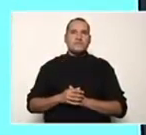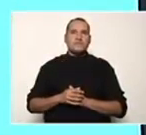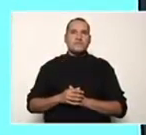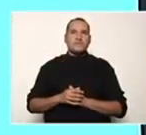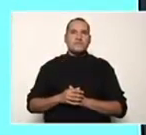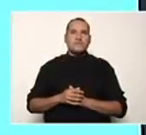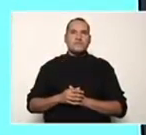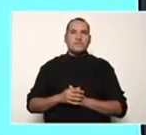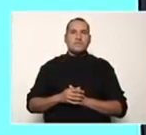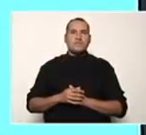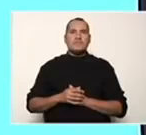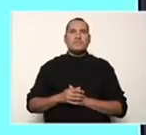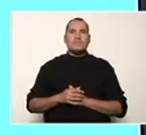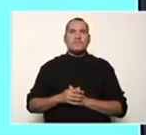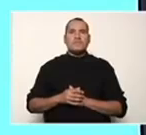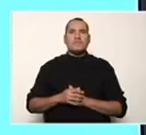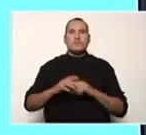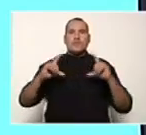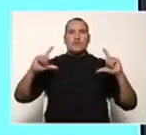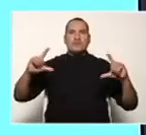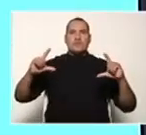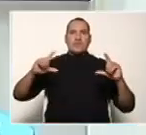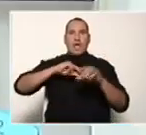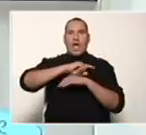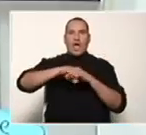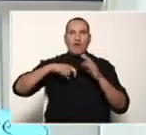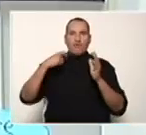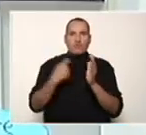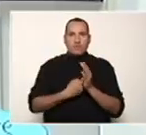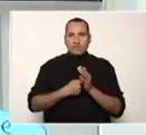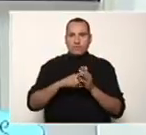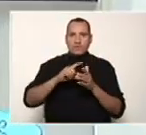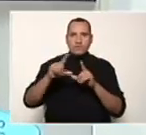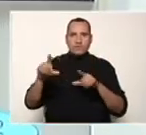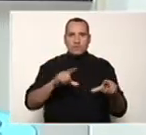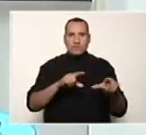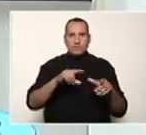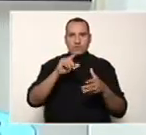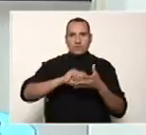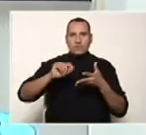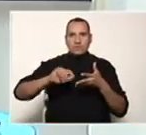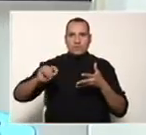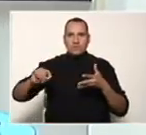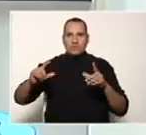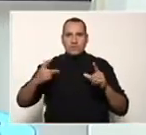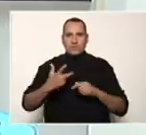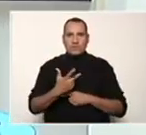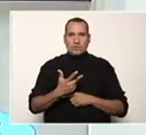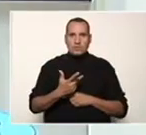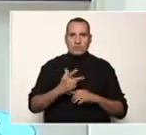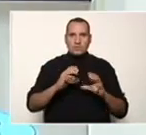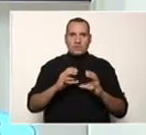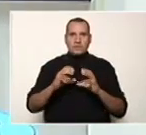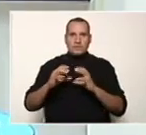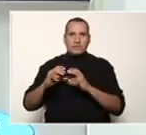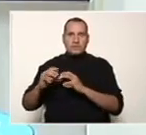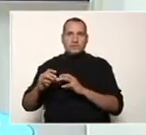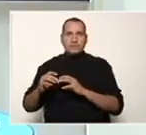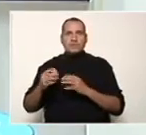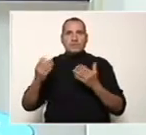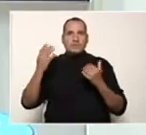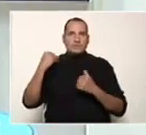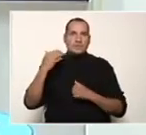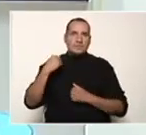y quedaría completa mi factorización por el método de factor común. Dense cuenta que aquí teníamos un